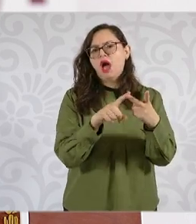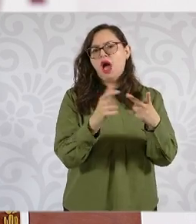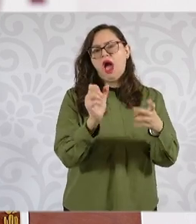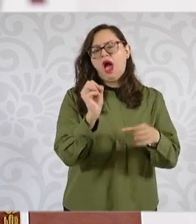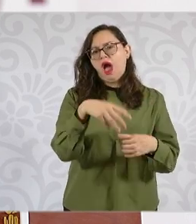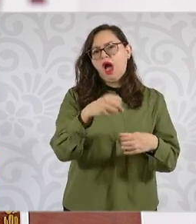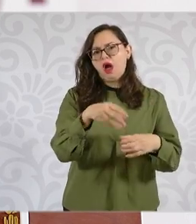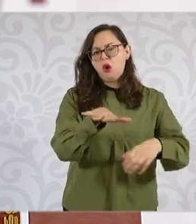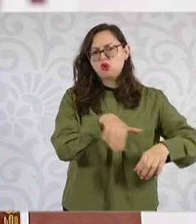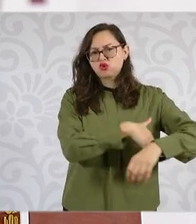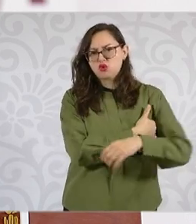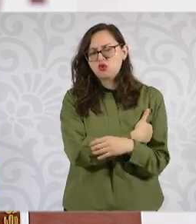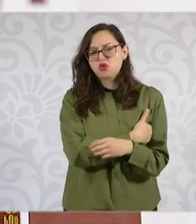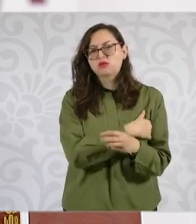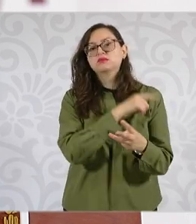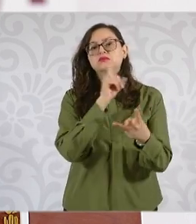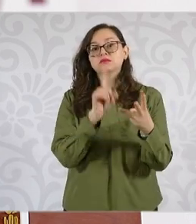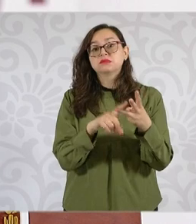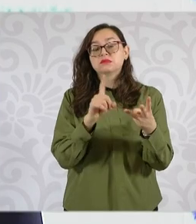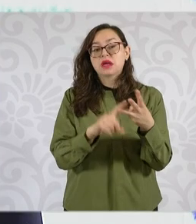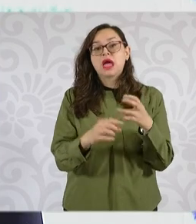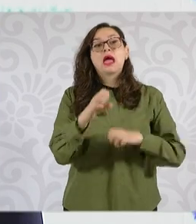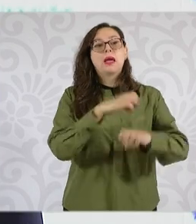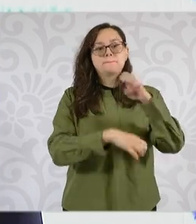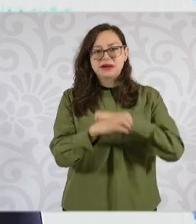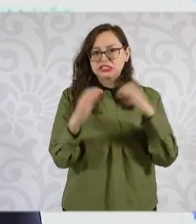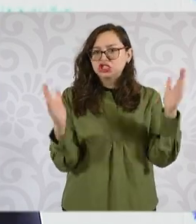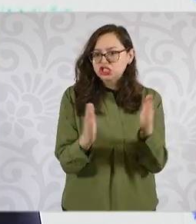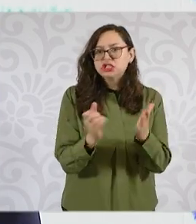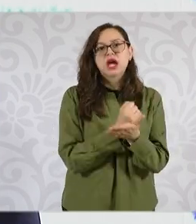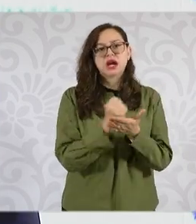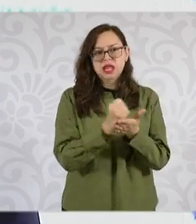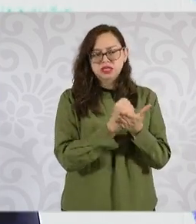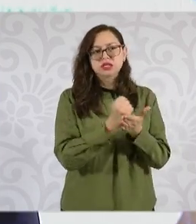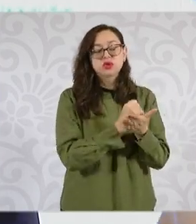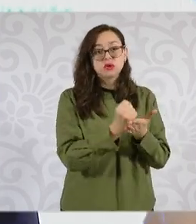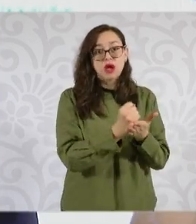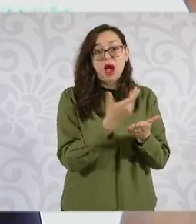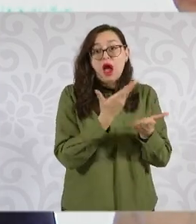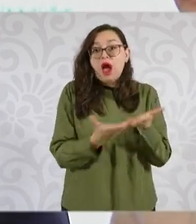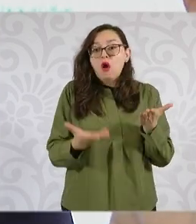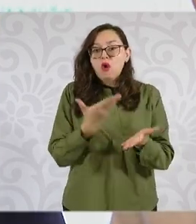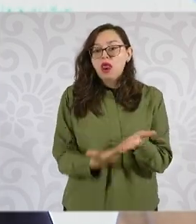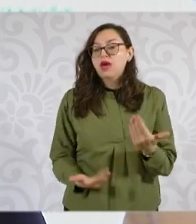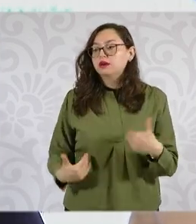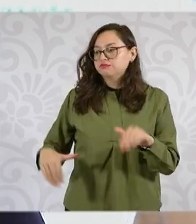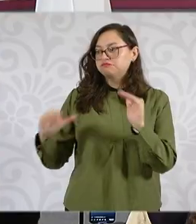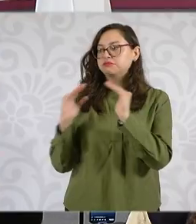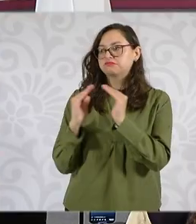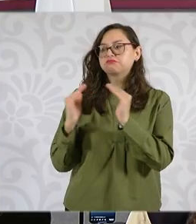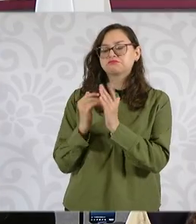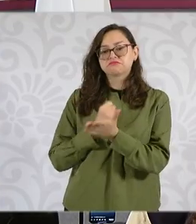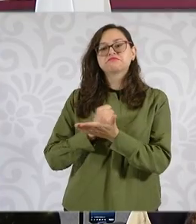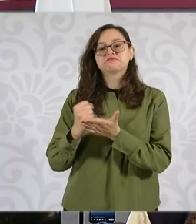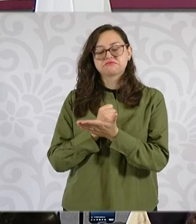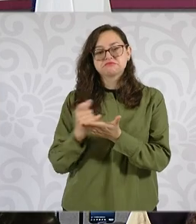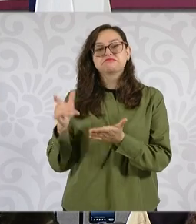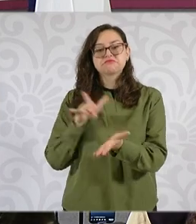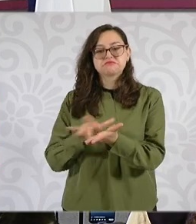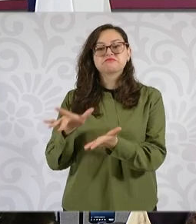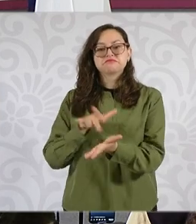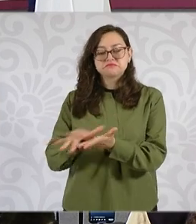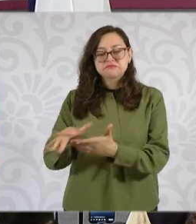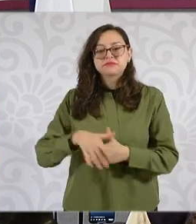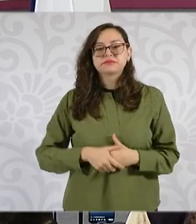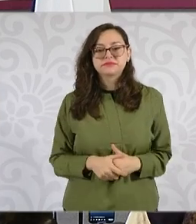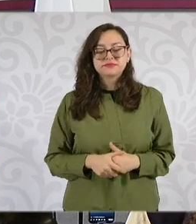pequeñas empresas, la presidenta nos instruyó a apoyar este gran programa. La Secretaría de Desarrollo